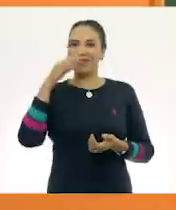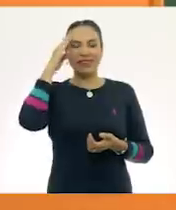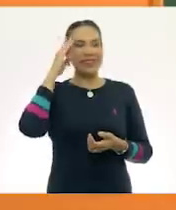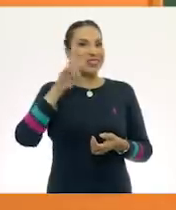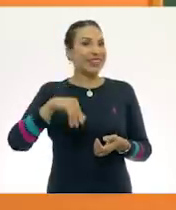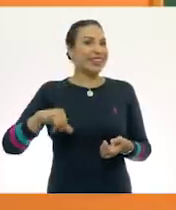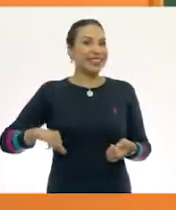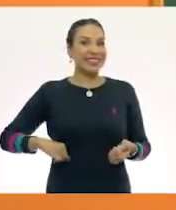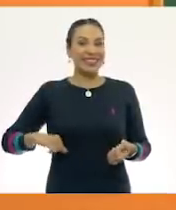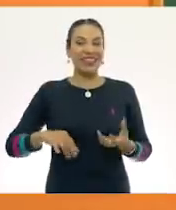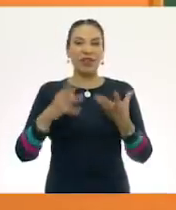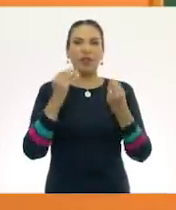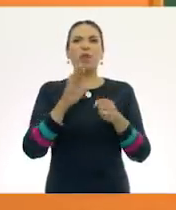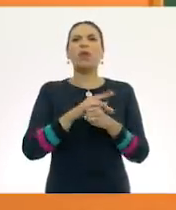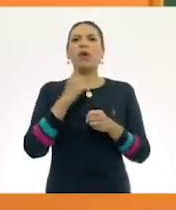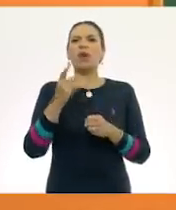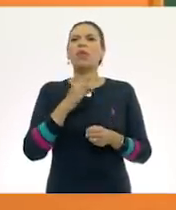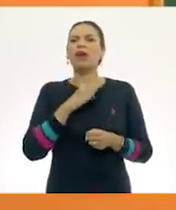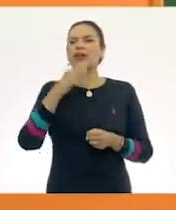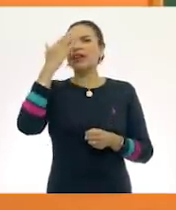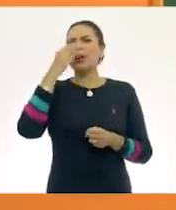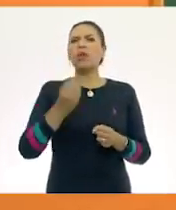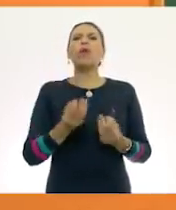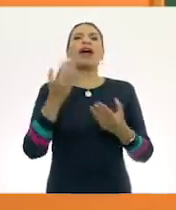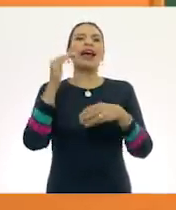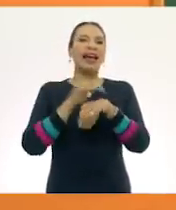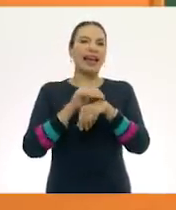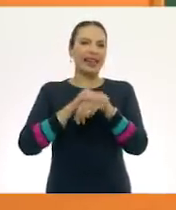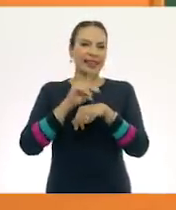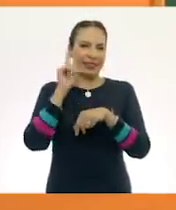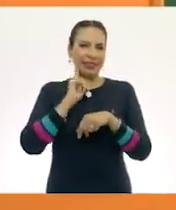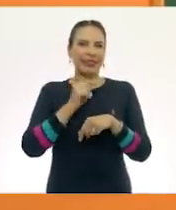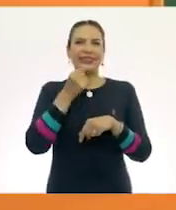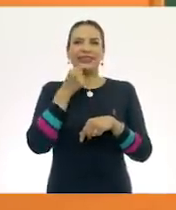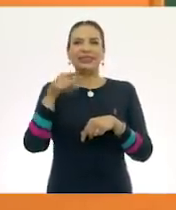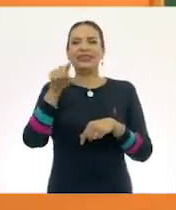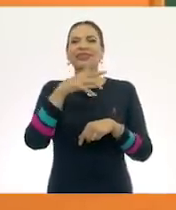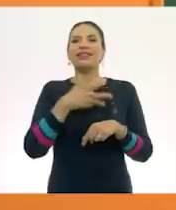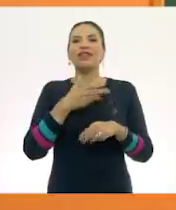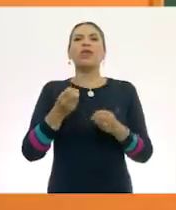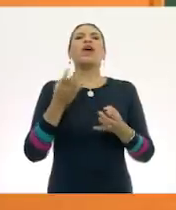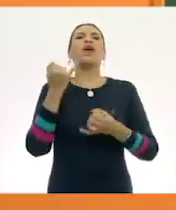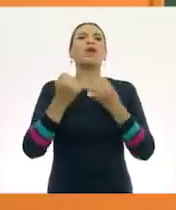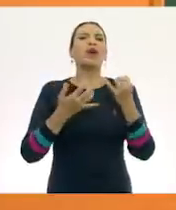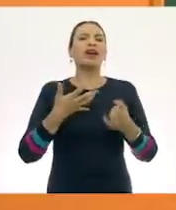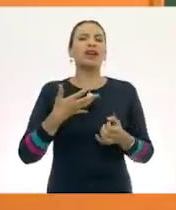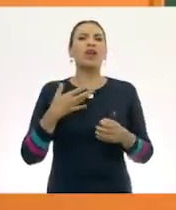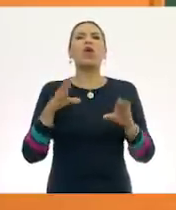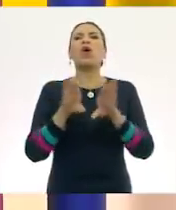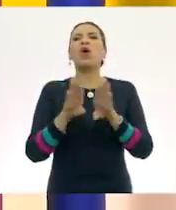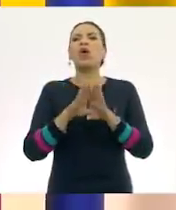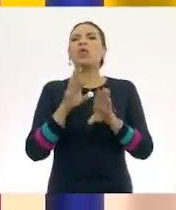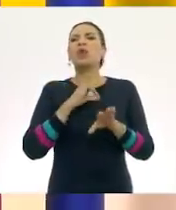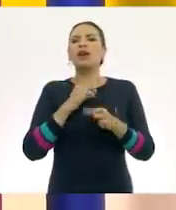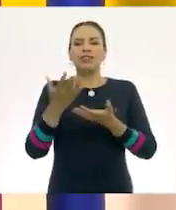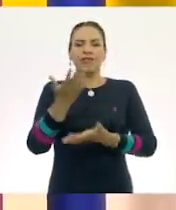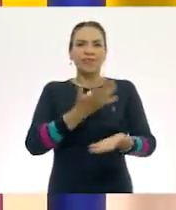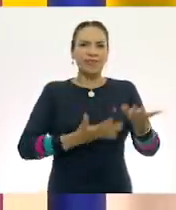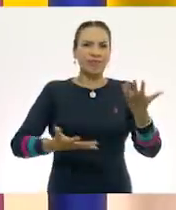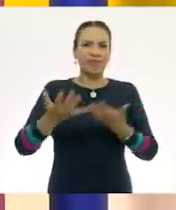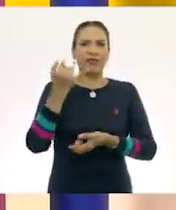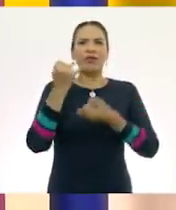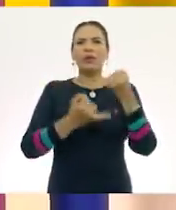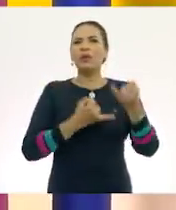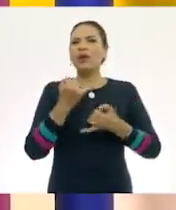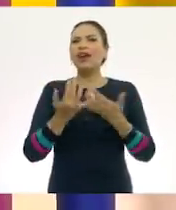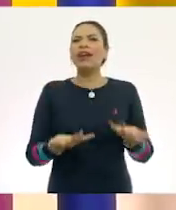muy interesante, porque así podemos saber cuántas amiguitas y amiguitos tenemos, cuántos juguetes tenemos y cómo podemos compartir nuestros